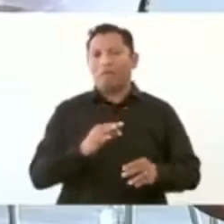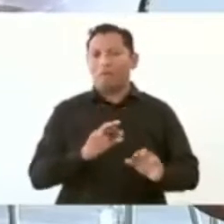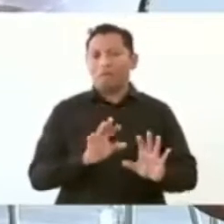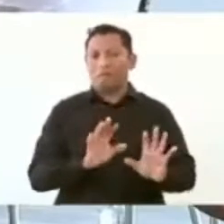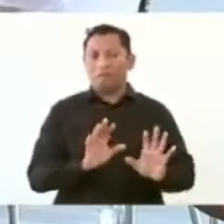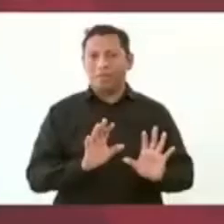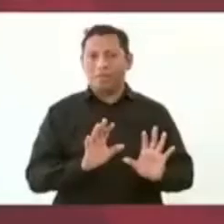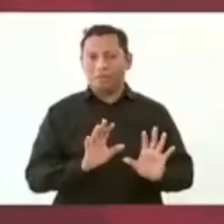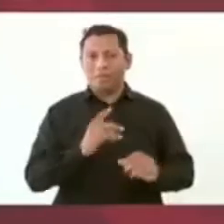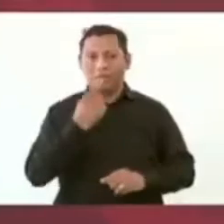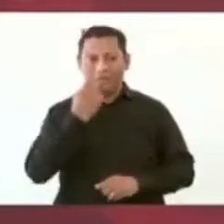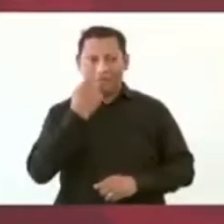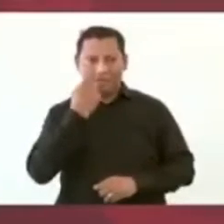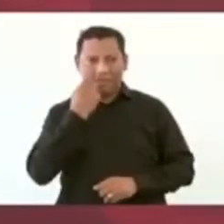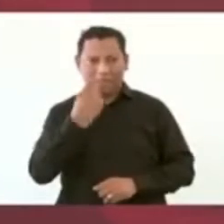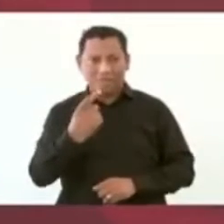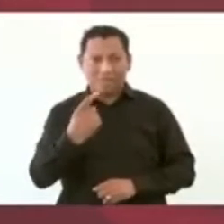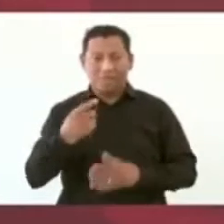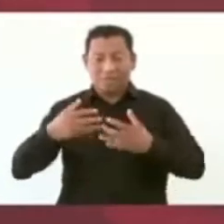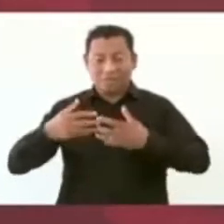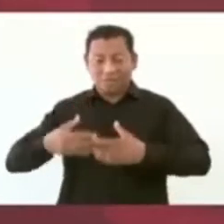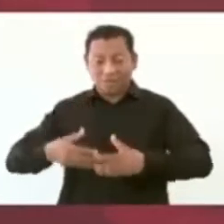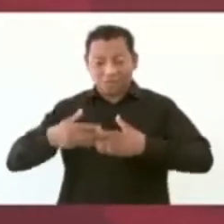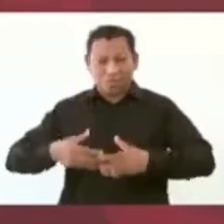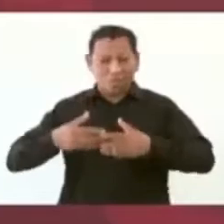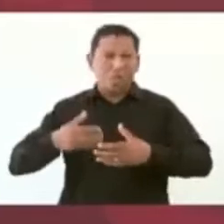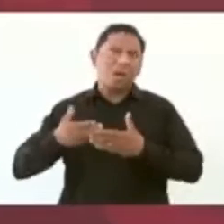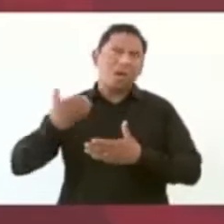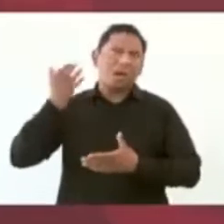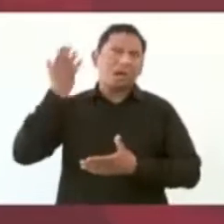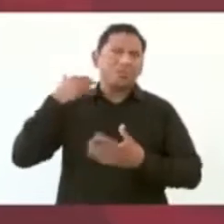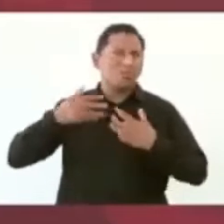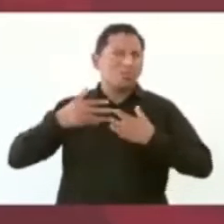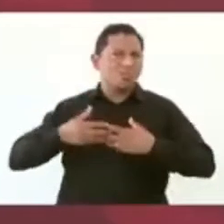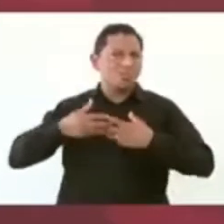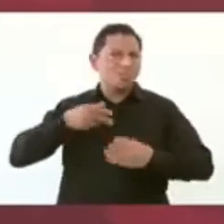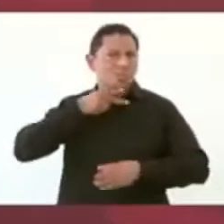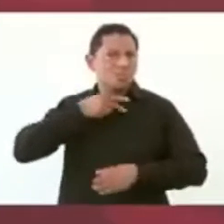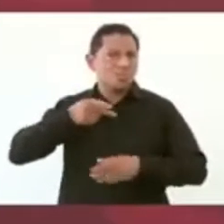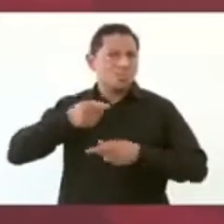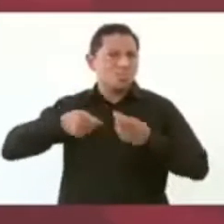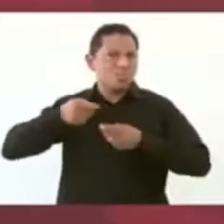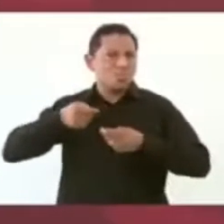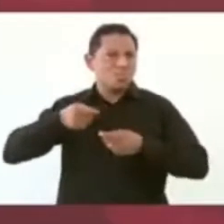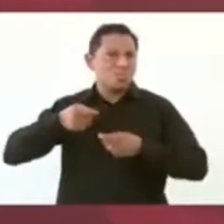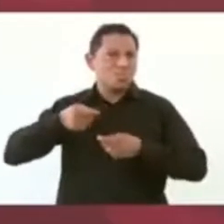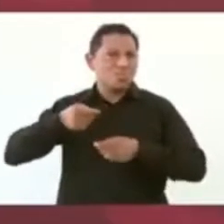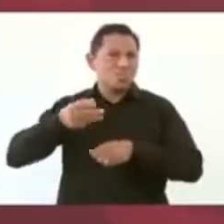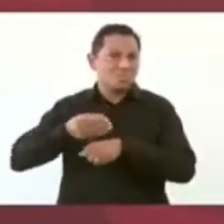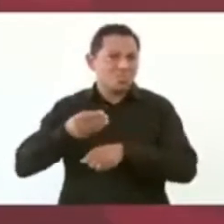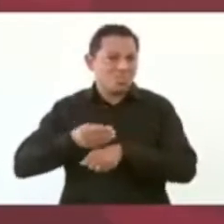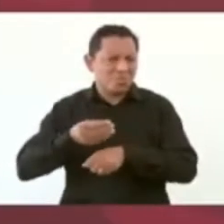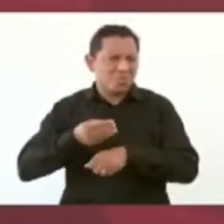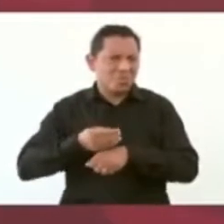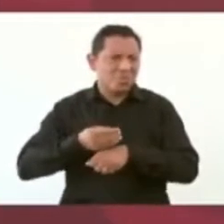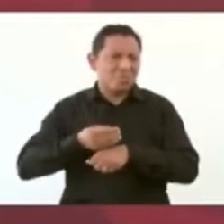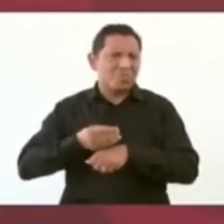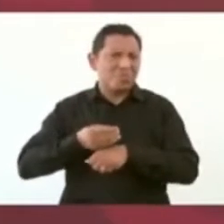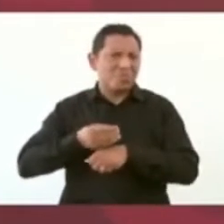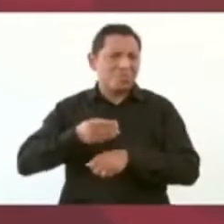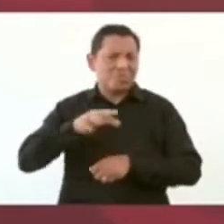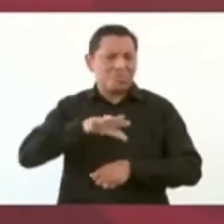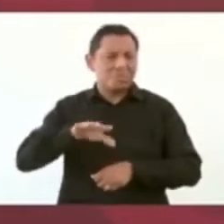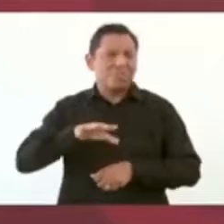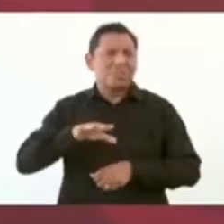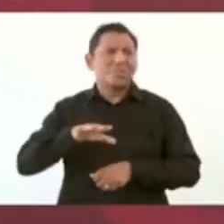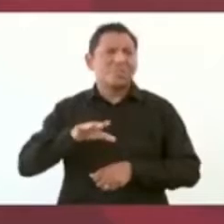La última refinería que construyeron los neoliberales, o sea, fue